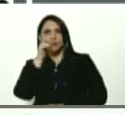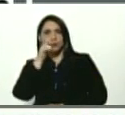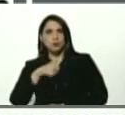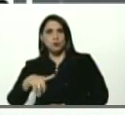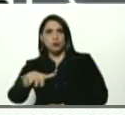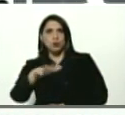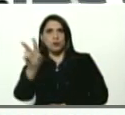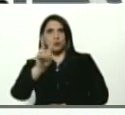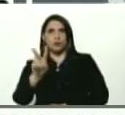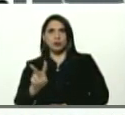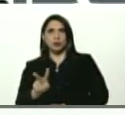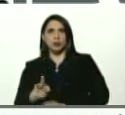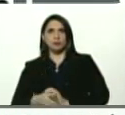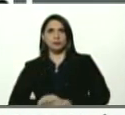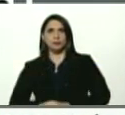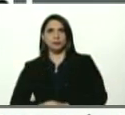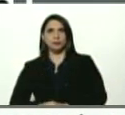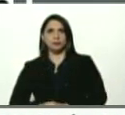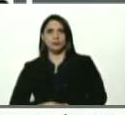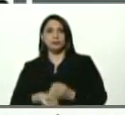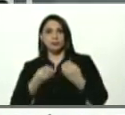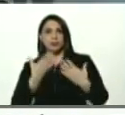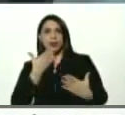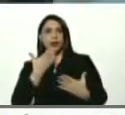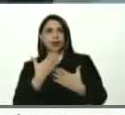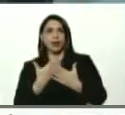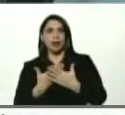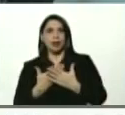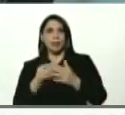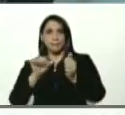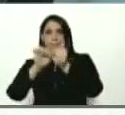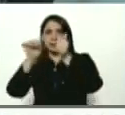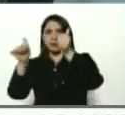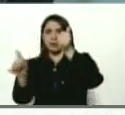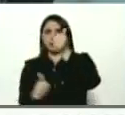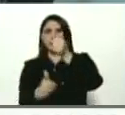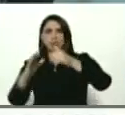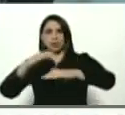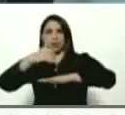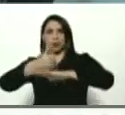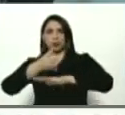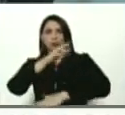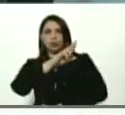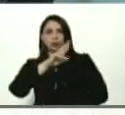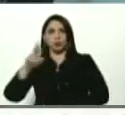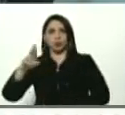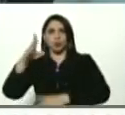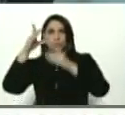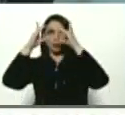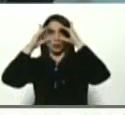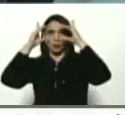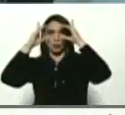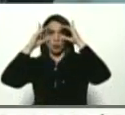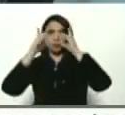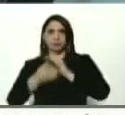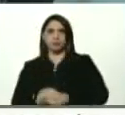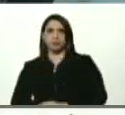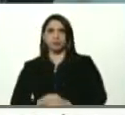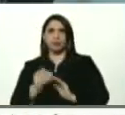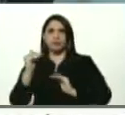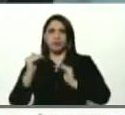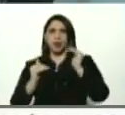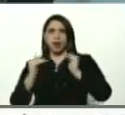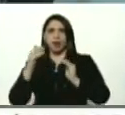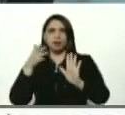venezolana. Bien, muchísimas gracias a la vicepresidenta ejecutiva de la República, Delcy Rodríguez Gómez, por este balance